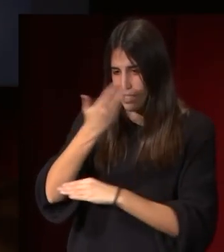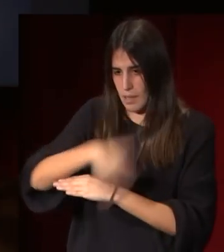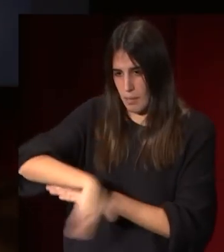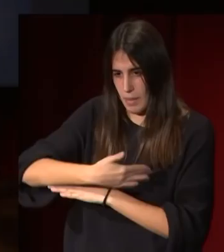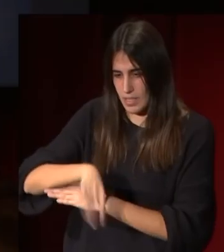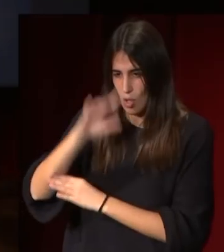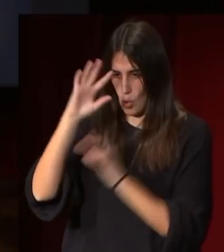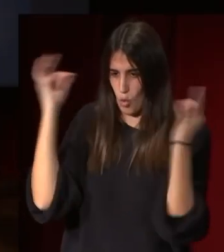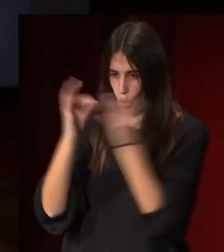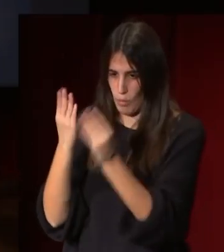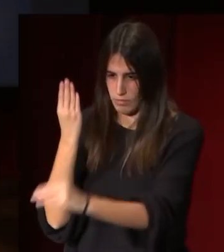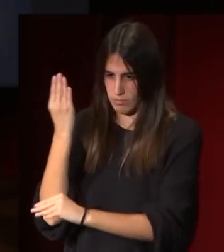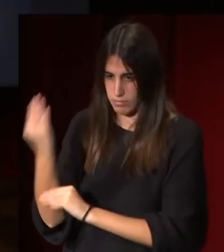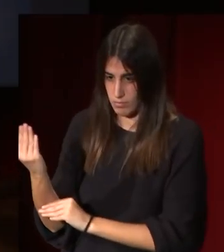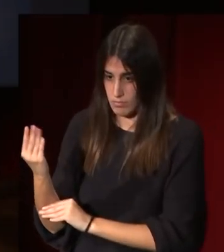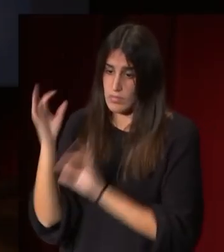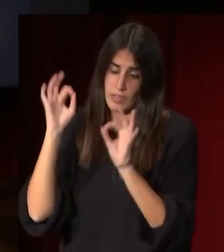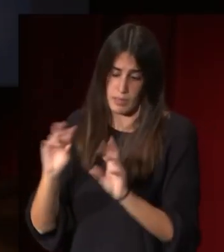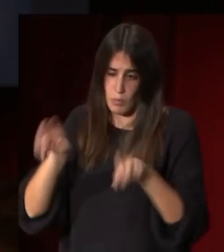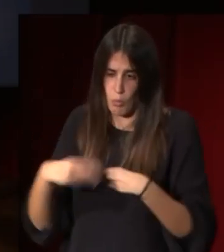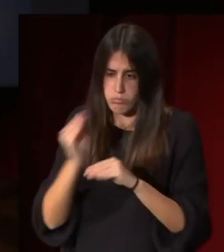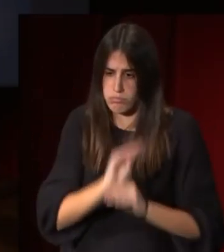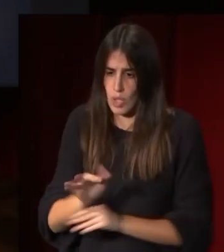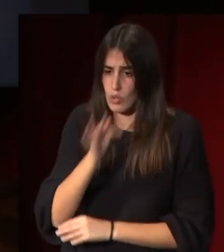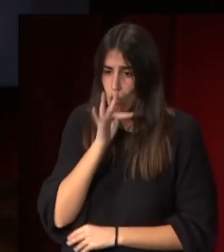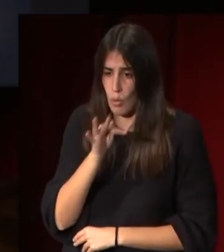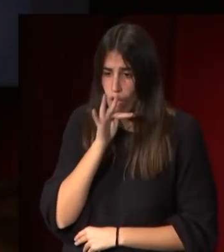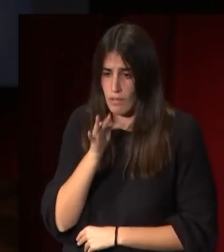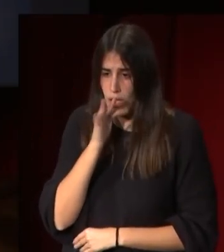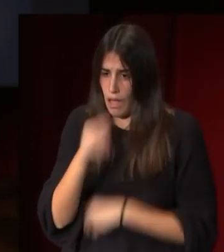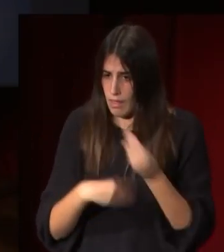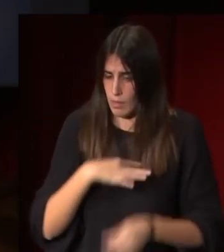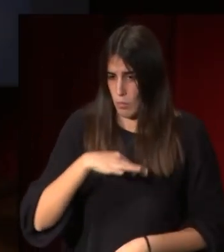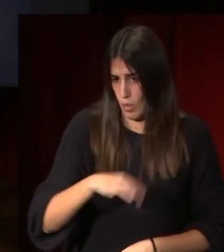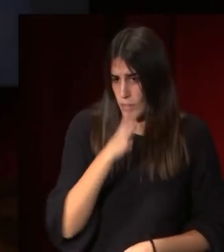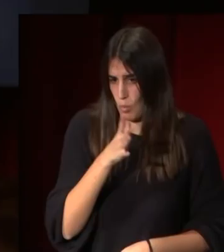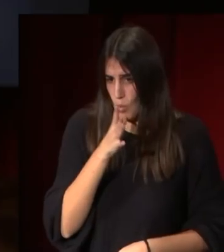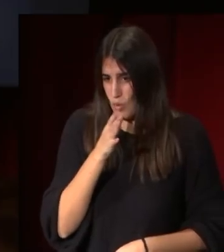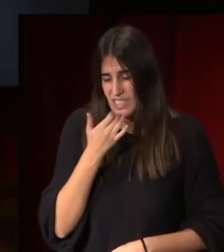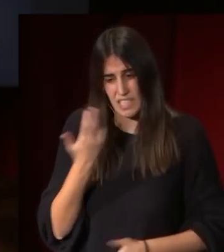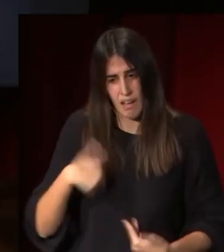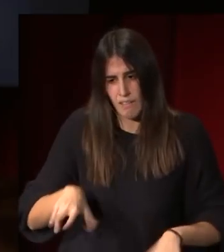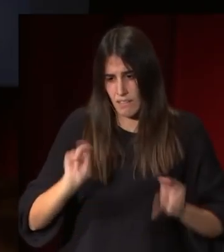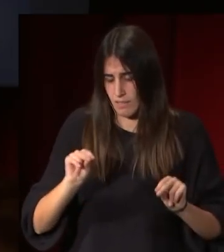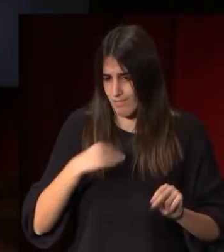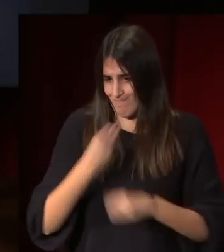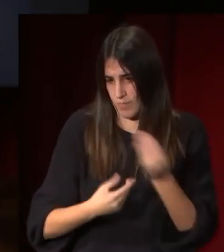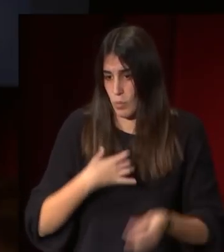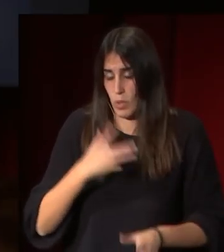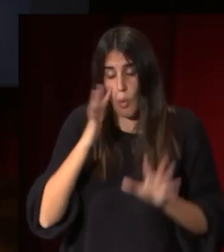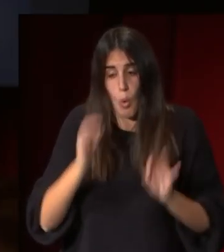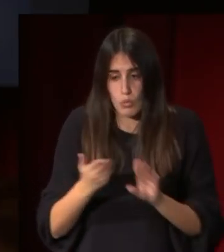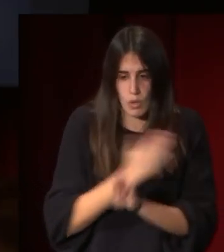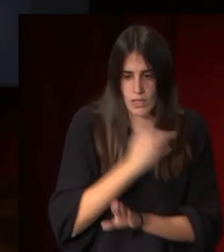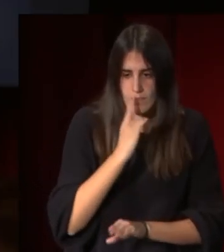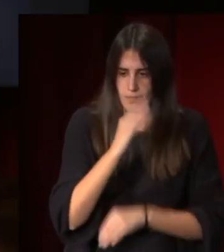Priego y efectivamente como todavía no está restaurada porque si no ya no hubiera podido hacerse se hace una réplica que hoy se puede